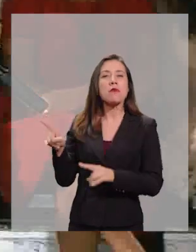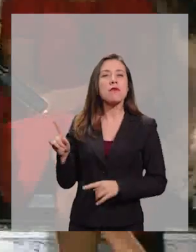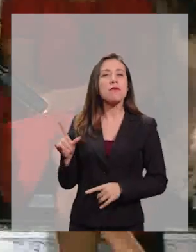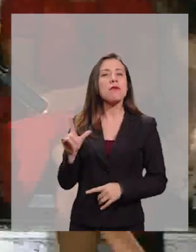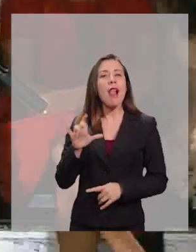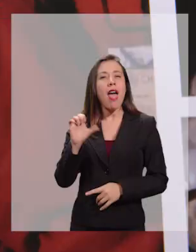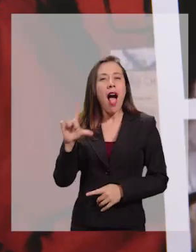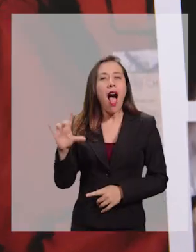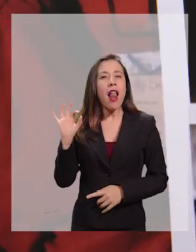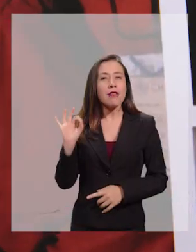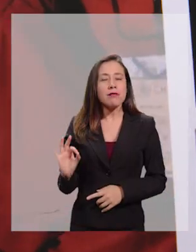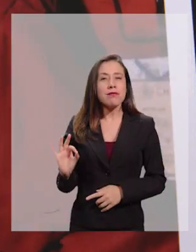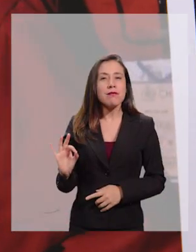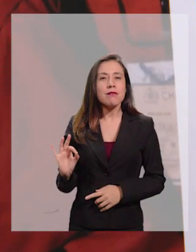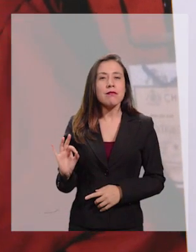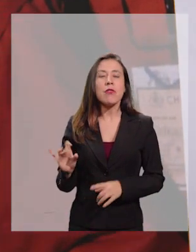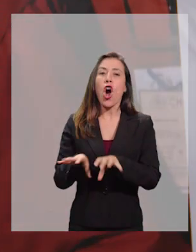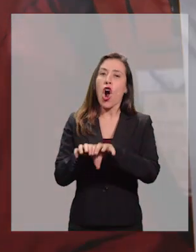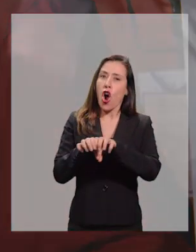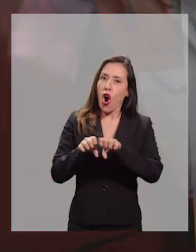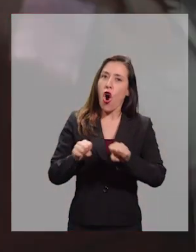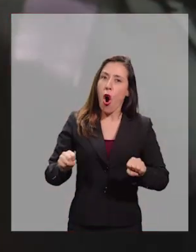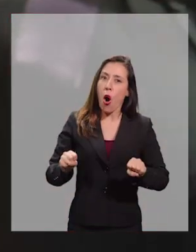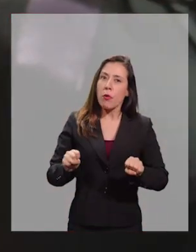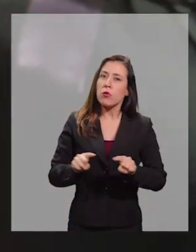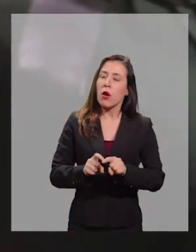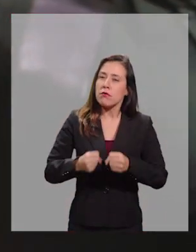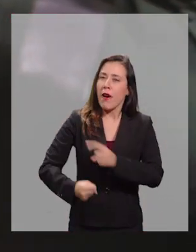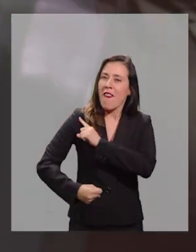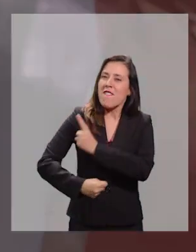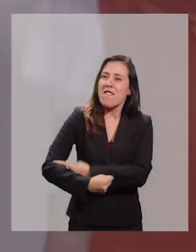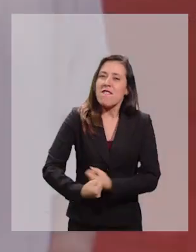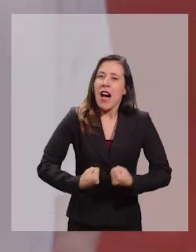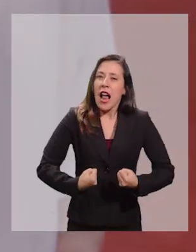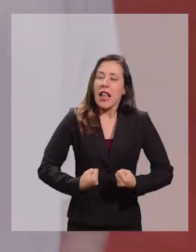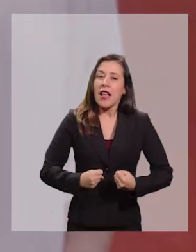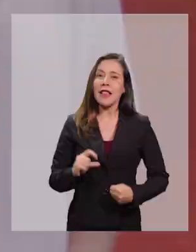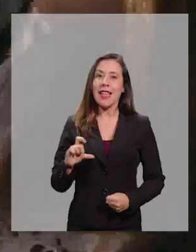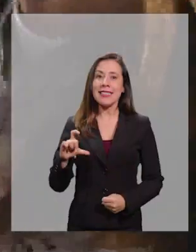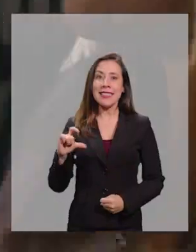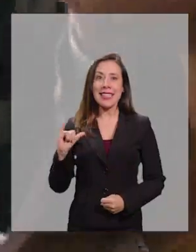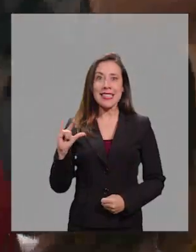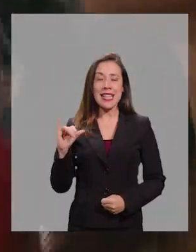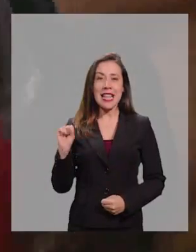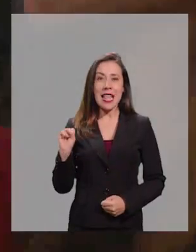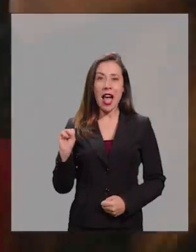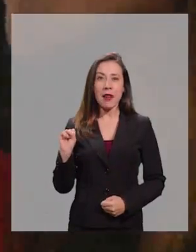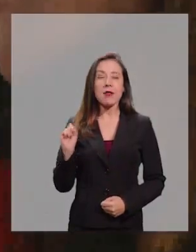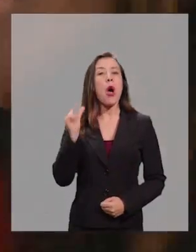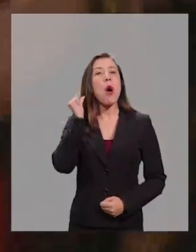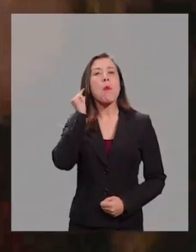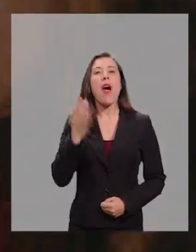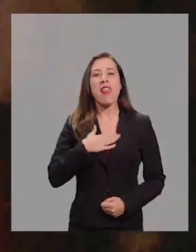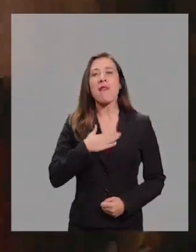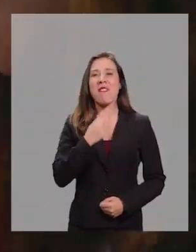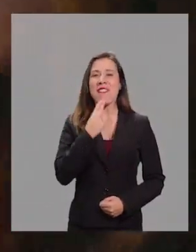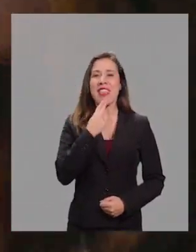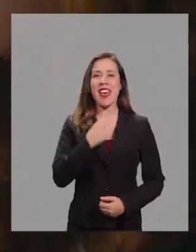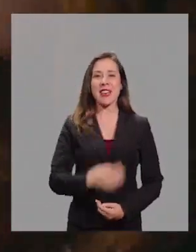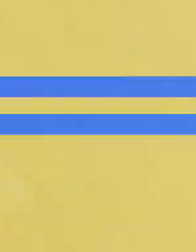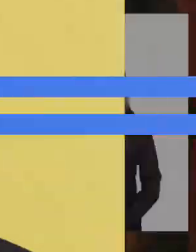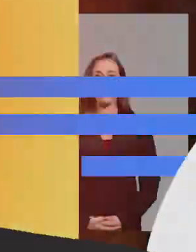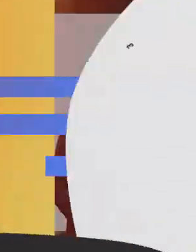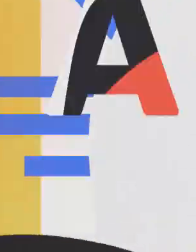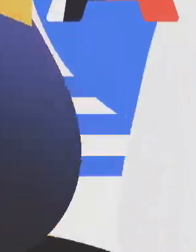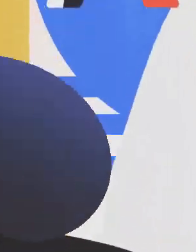por su lealtad. Por su compromiso y por su valentía. A Cecilia, la mujer de mi